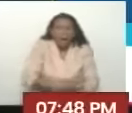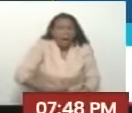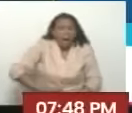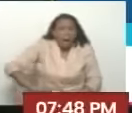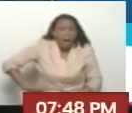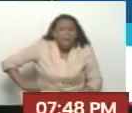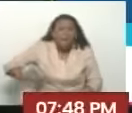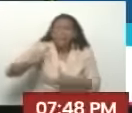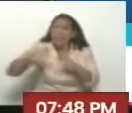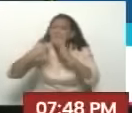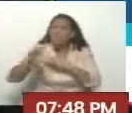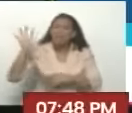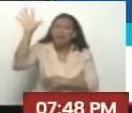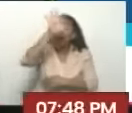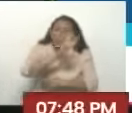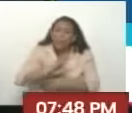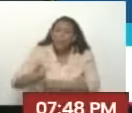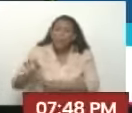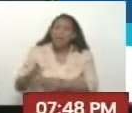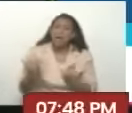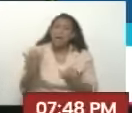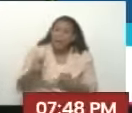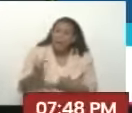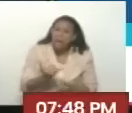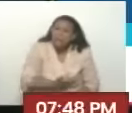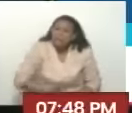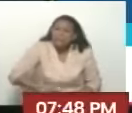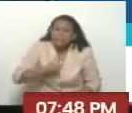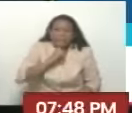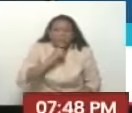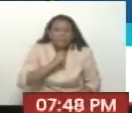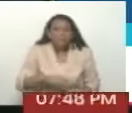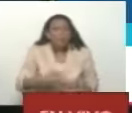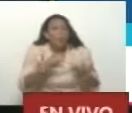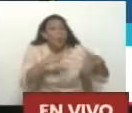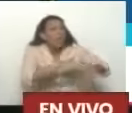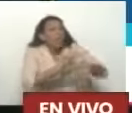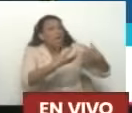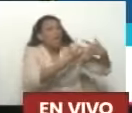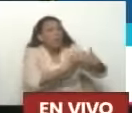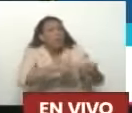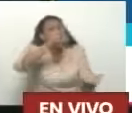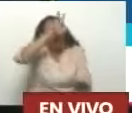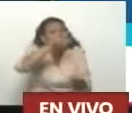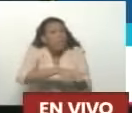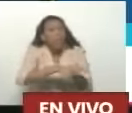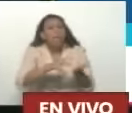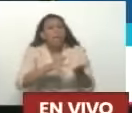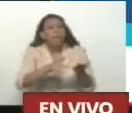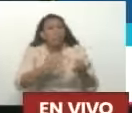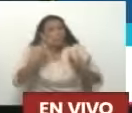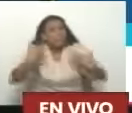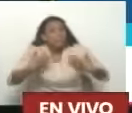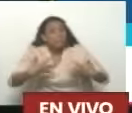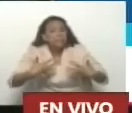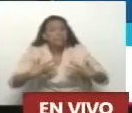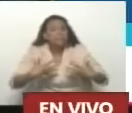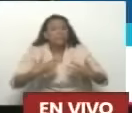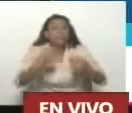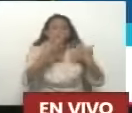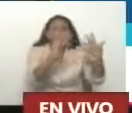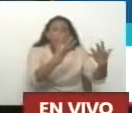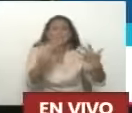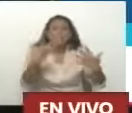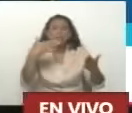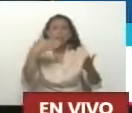hay en diversos lugares Del mundo ¿Por qué Estados Unidos No aprueba Con carácter de emergencia 95